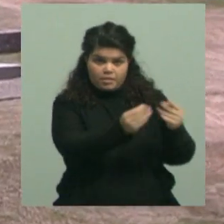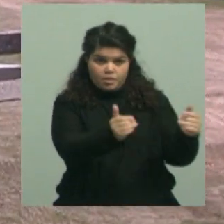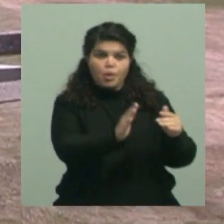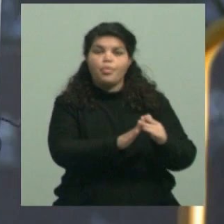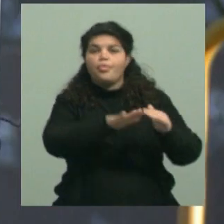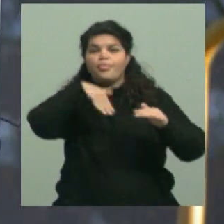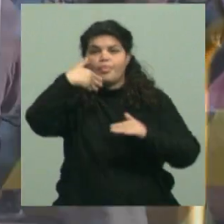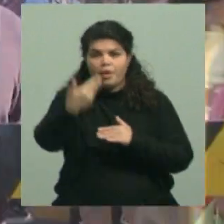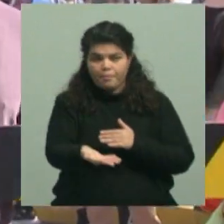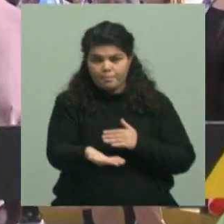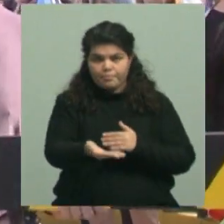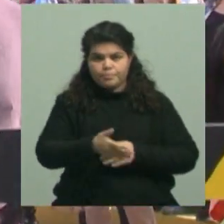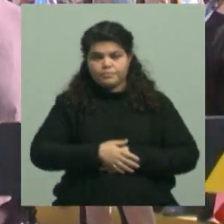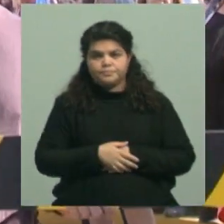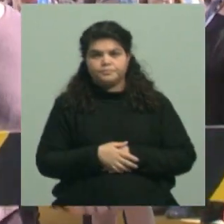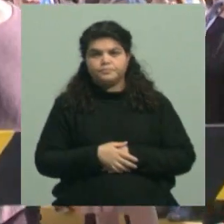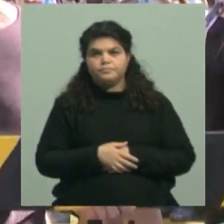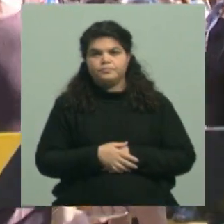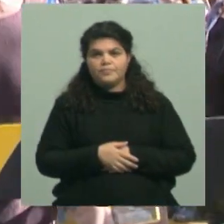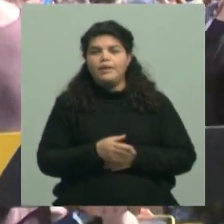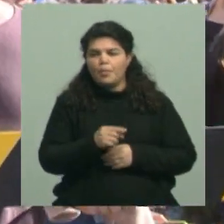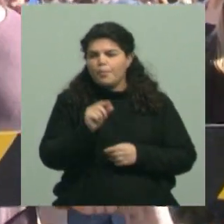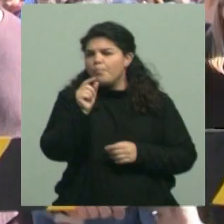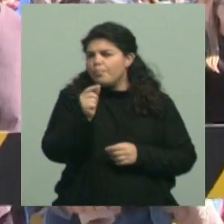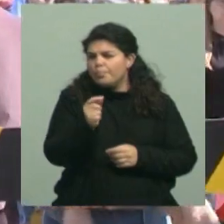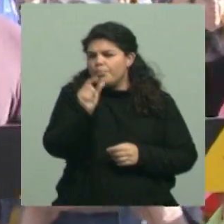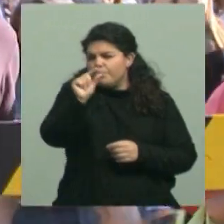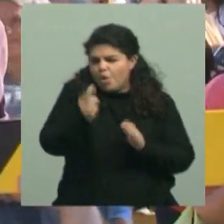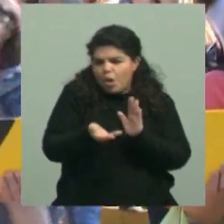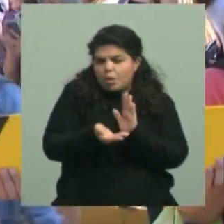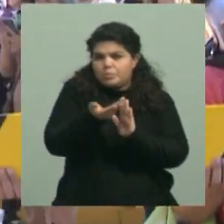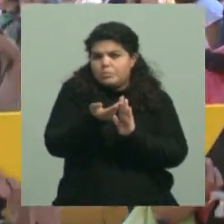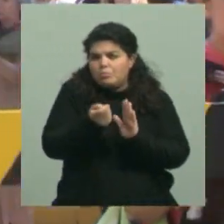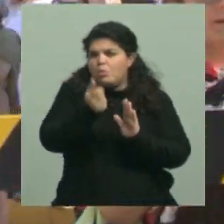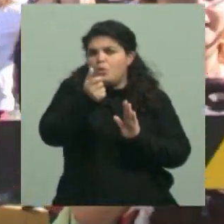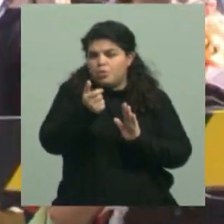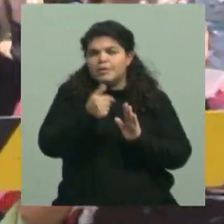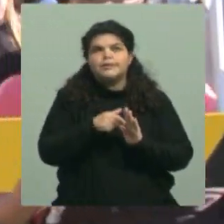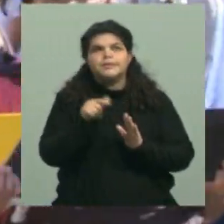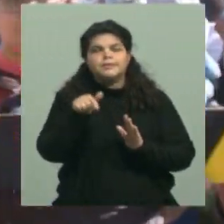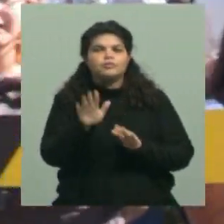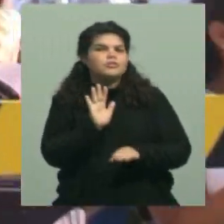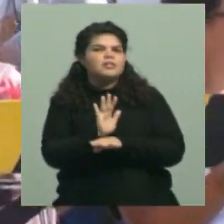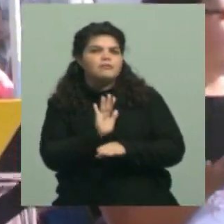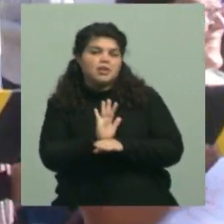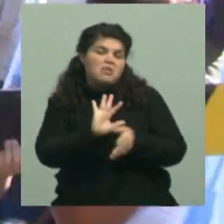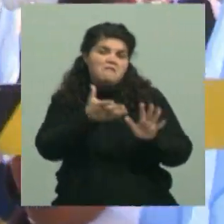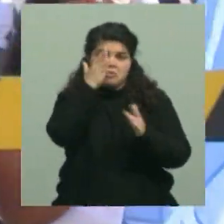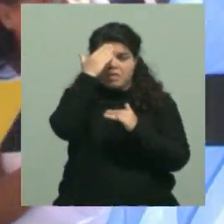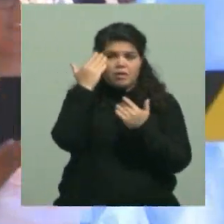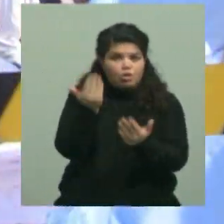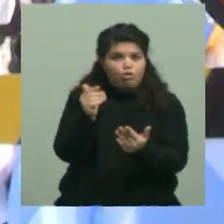una recomposición, si lo queremos llamar, que en realidad más que una recomposición es un reconocimiento